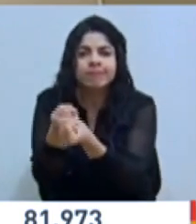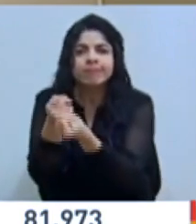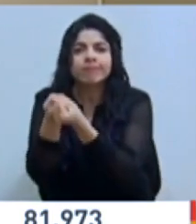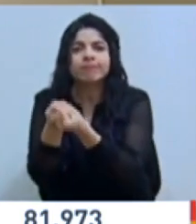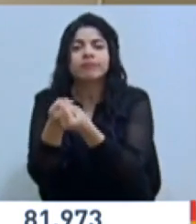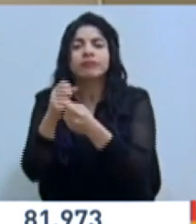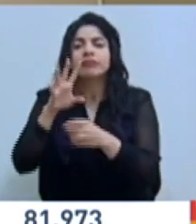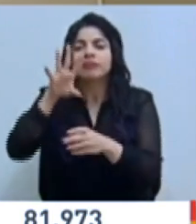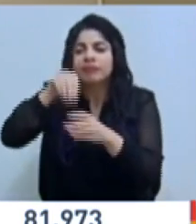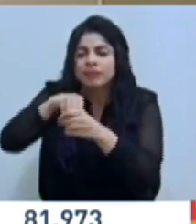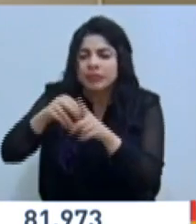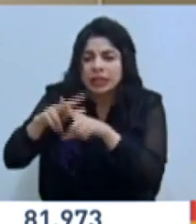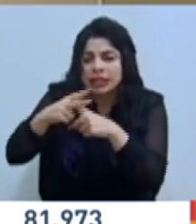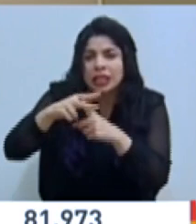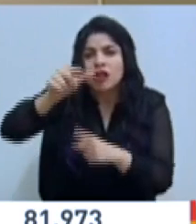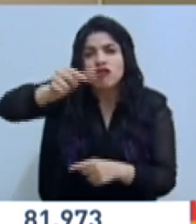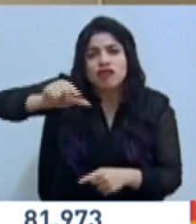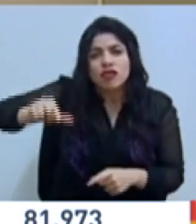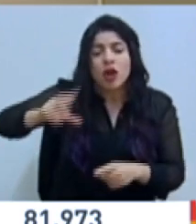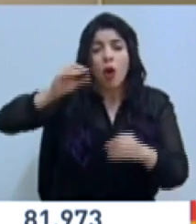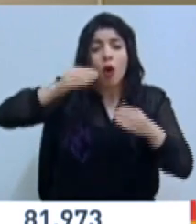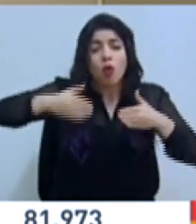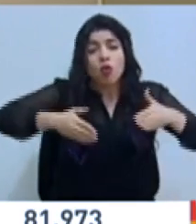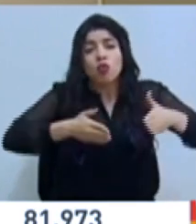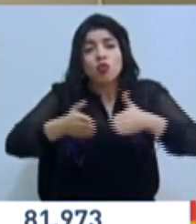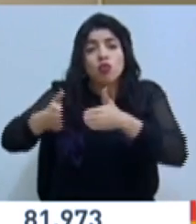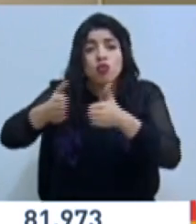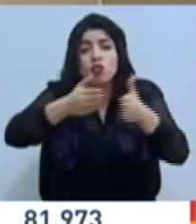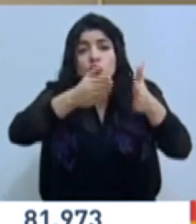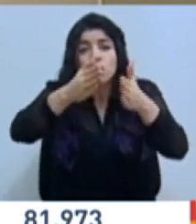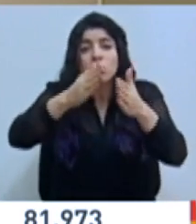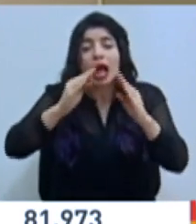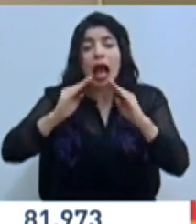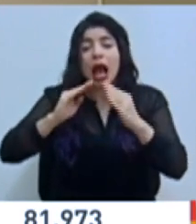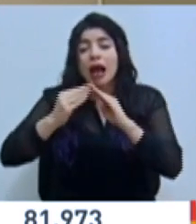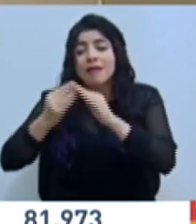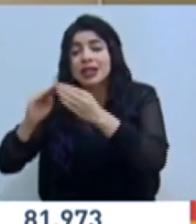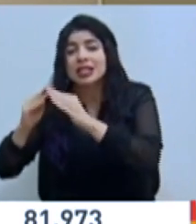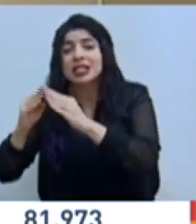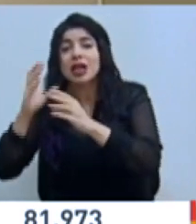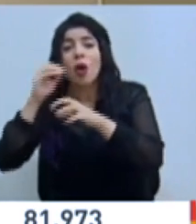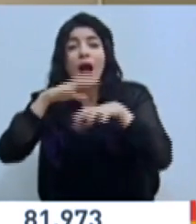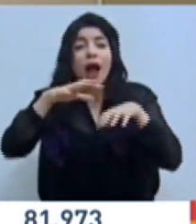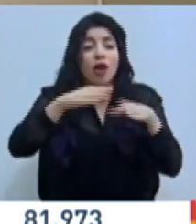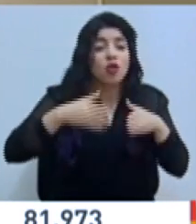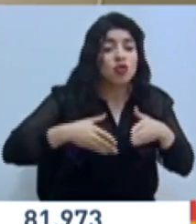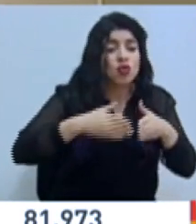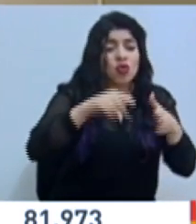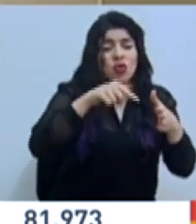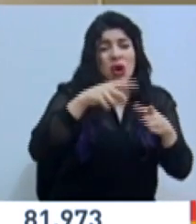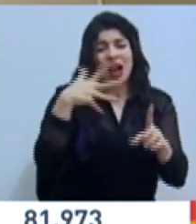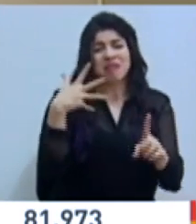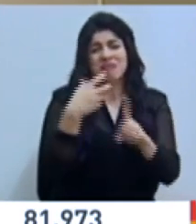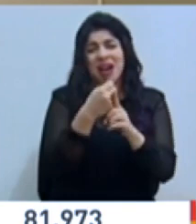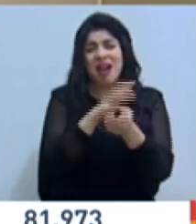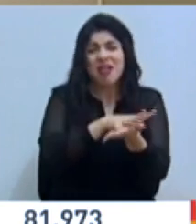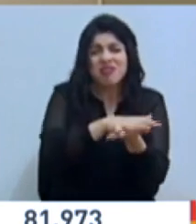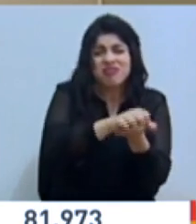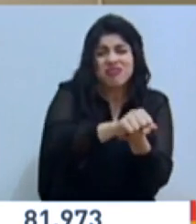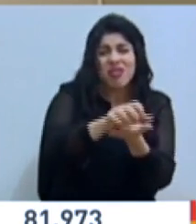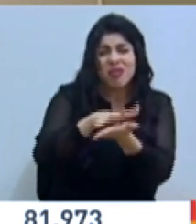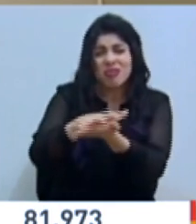en ríos o la habilitación de rutas cantonales o de rutas vecinales que se vieron afectadas muy fuertemente